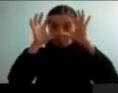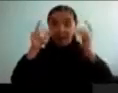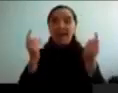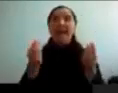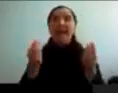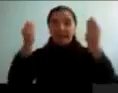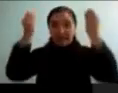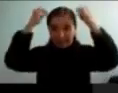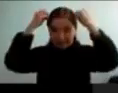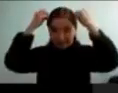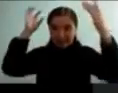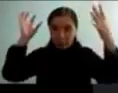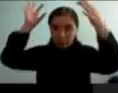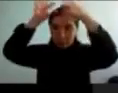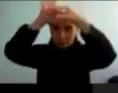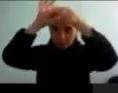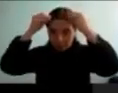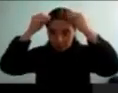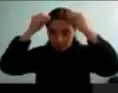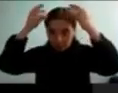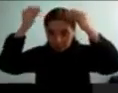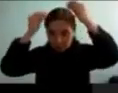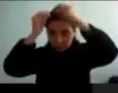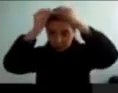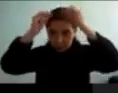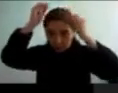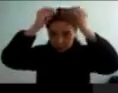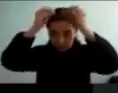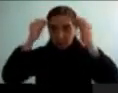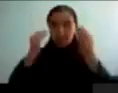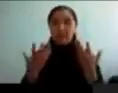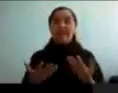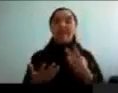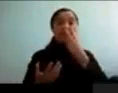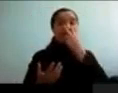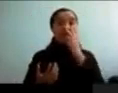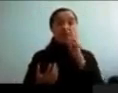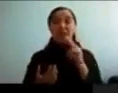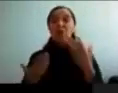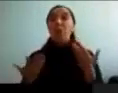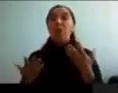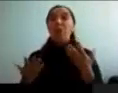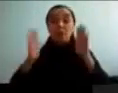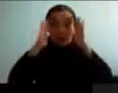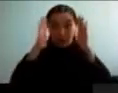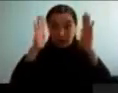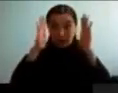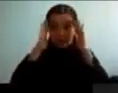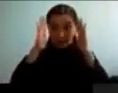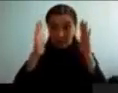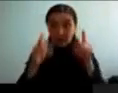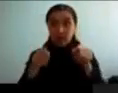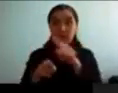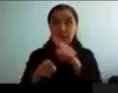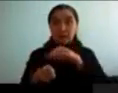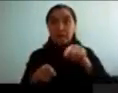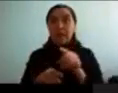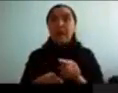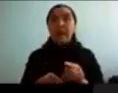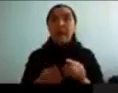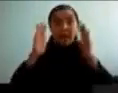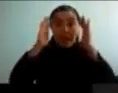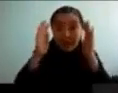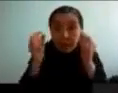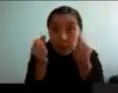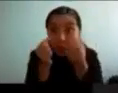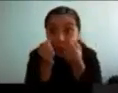que discutimos hace un ratito tiene que ver en el fondo con nuestro estado de alerta. Y este estado de alerta, por ejemplo, se modula, esta es la pupila, cómo varía la